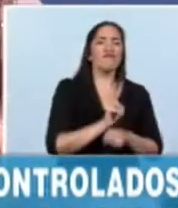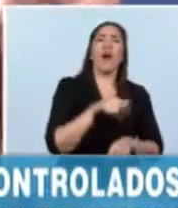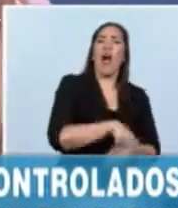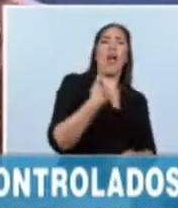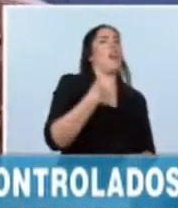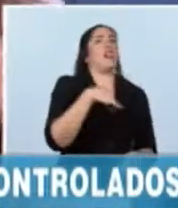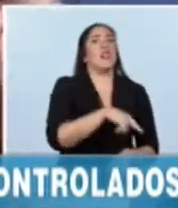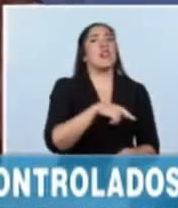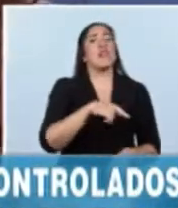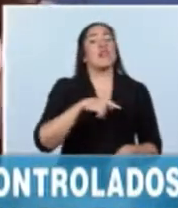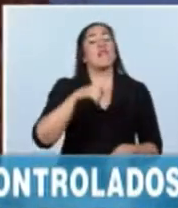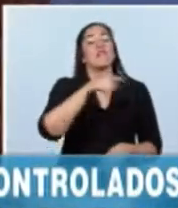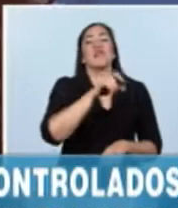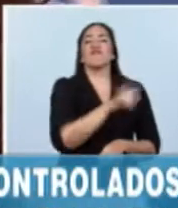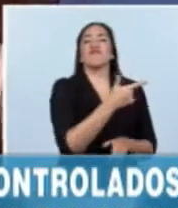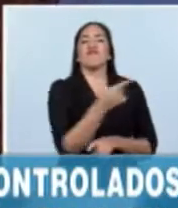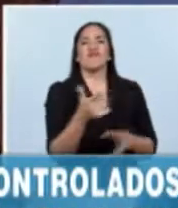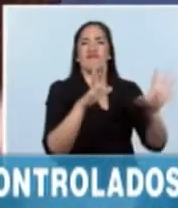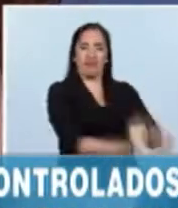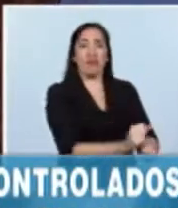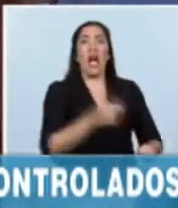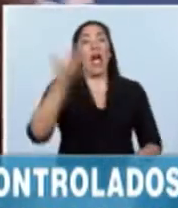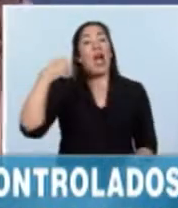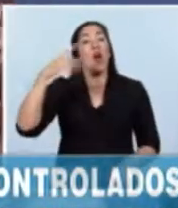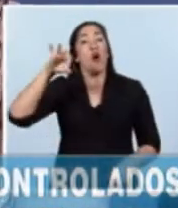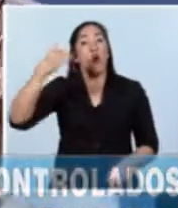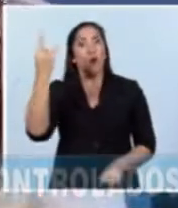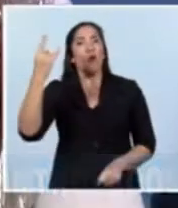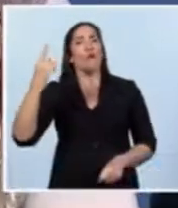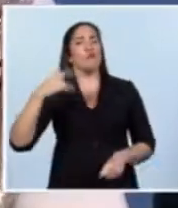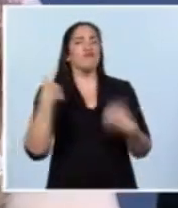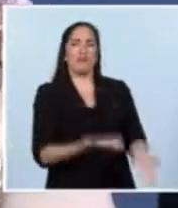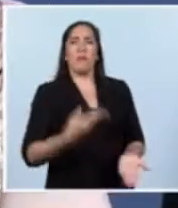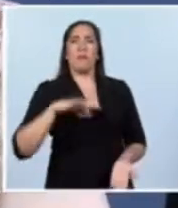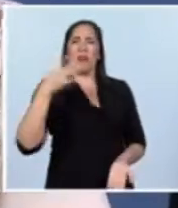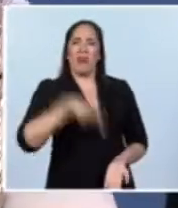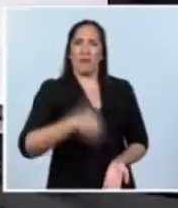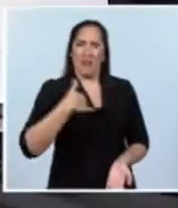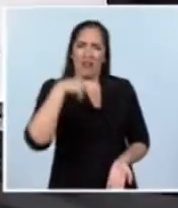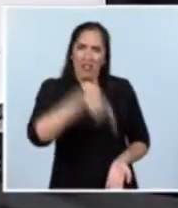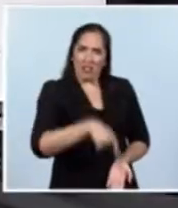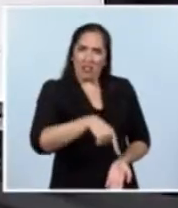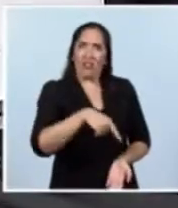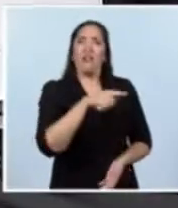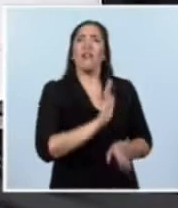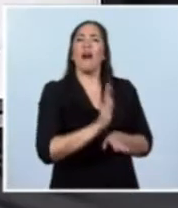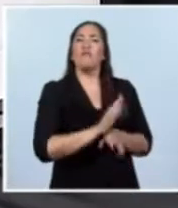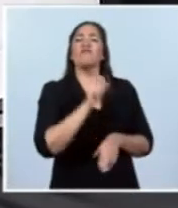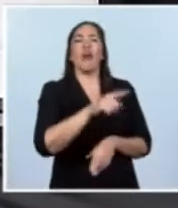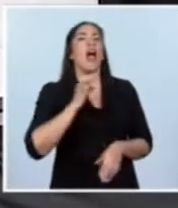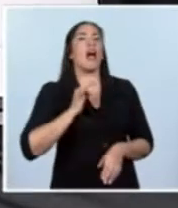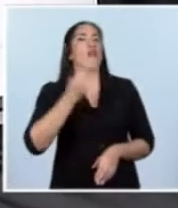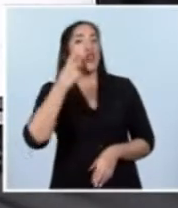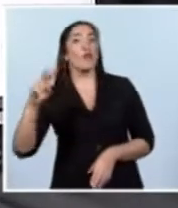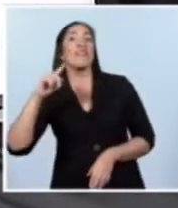que fue premiada en Naciones Unidas en el año 2013 como política de